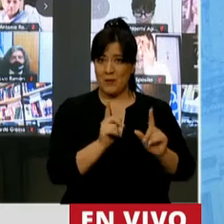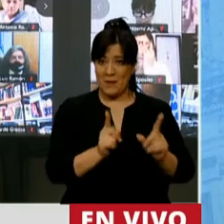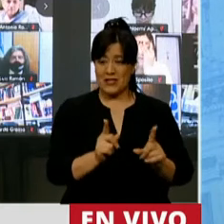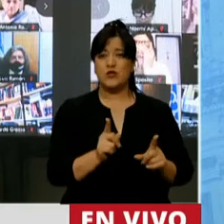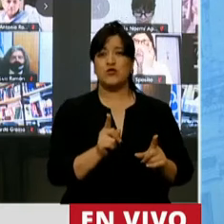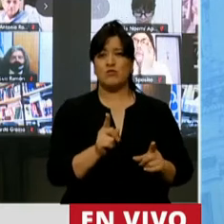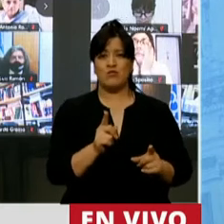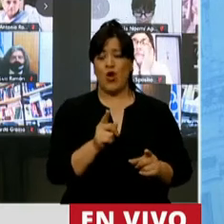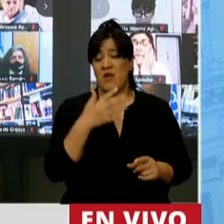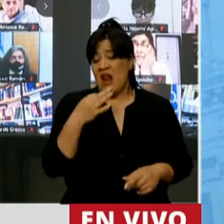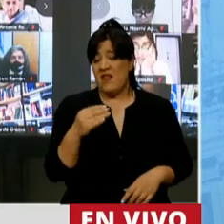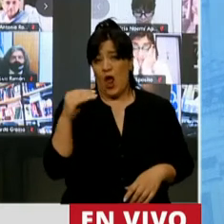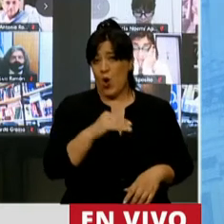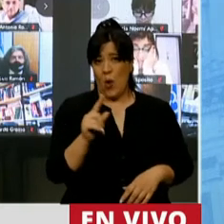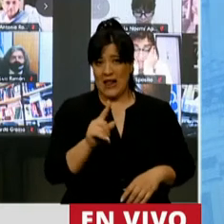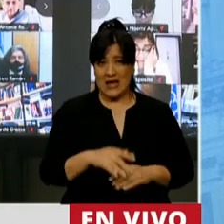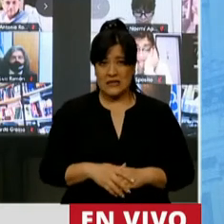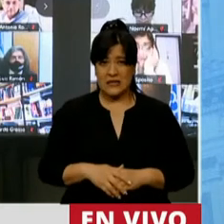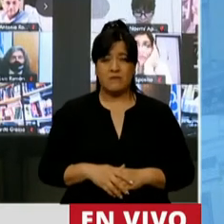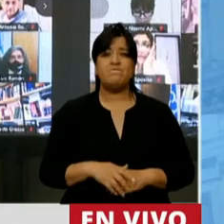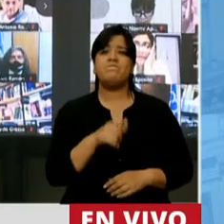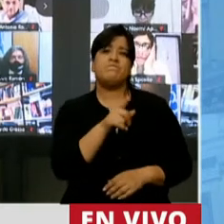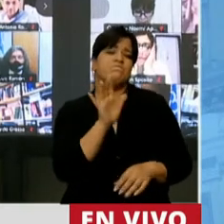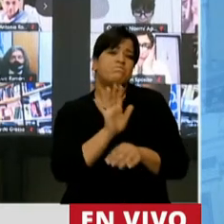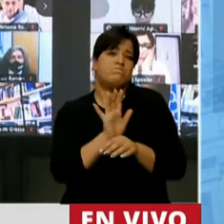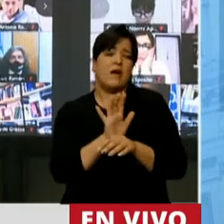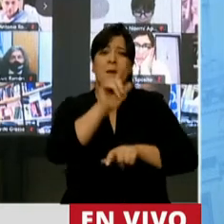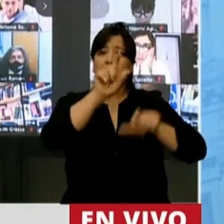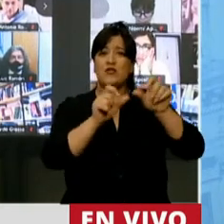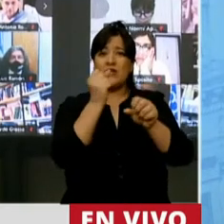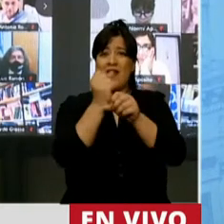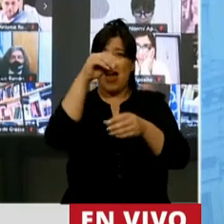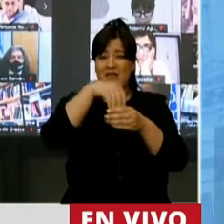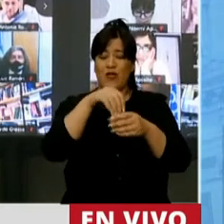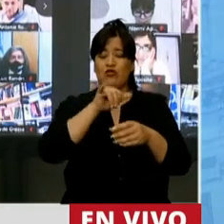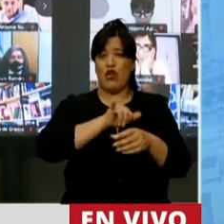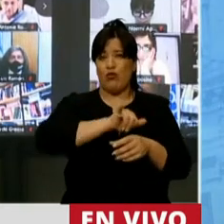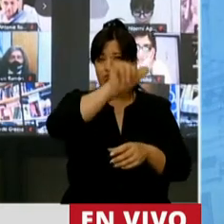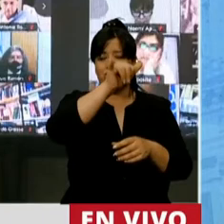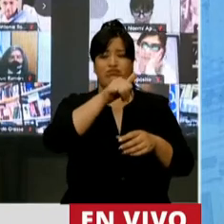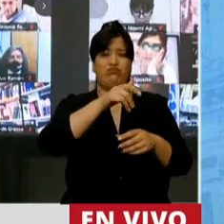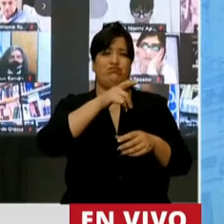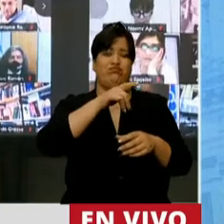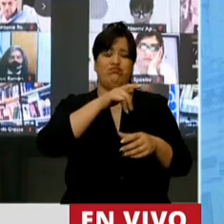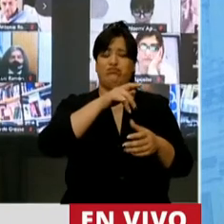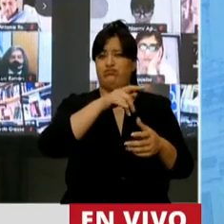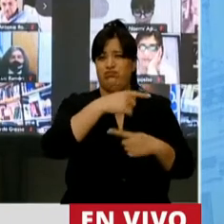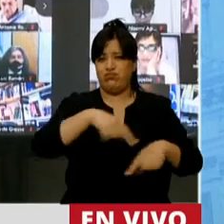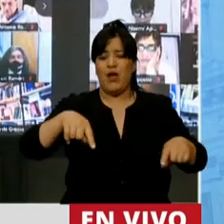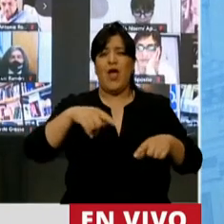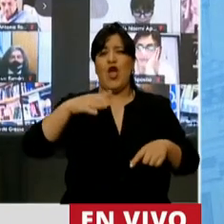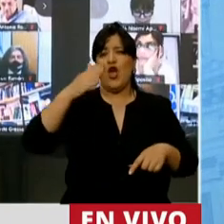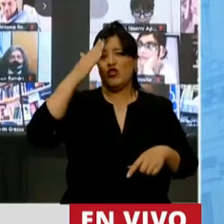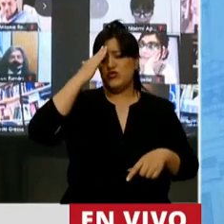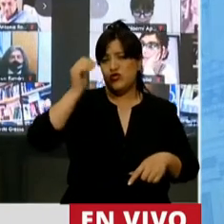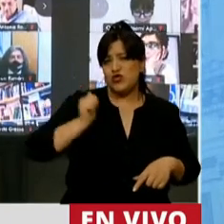ineficiente, coloca a los integrantes de las Fuerzas Armadas, oficiales, suboficiales y soldados